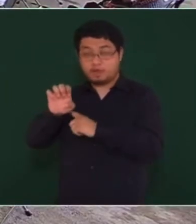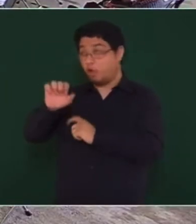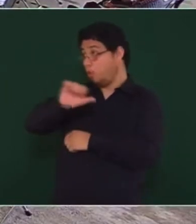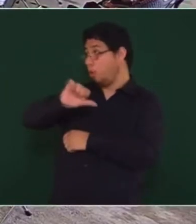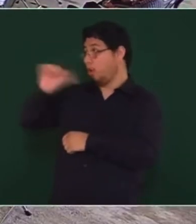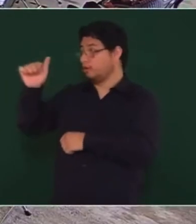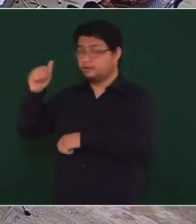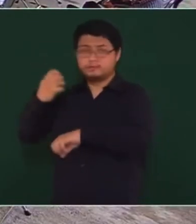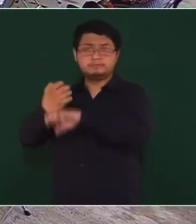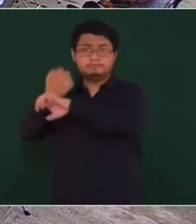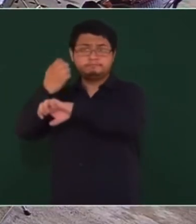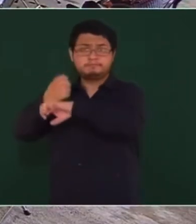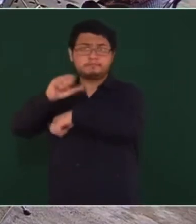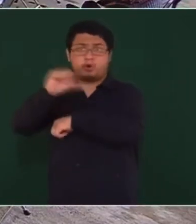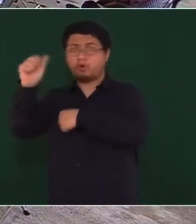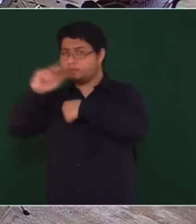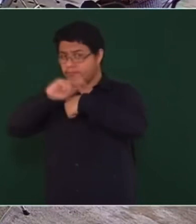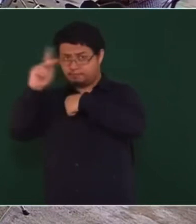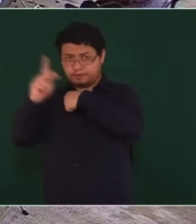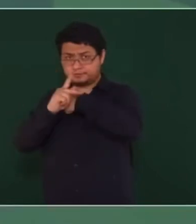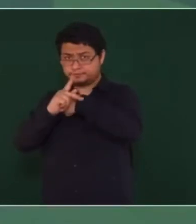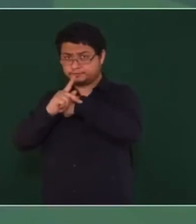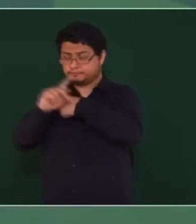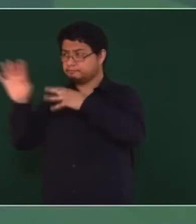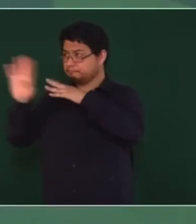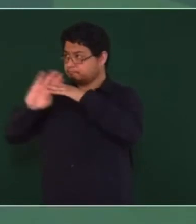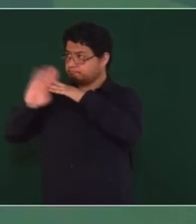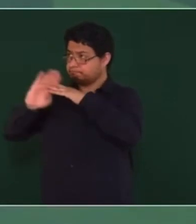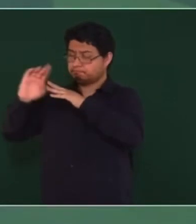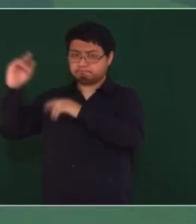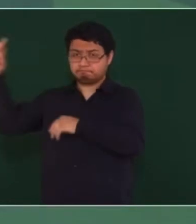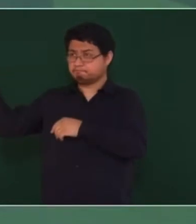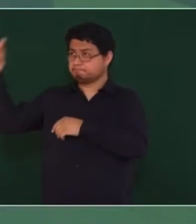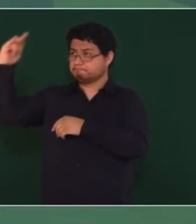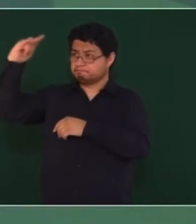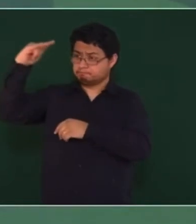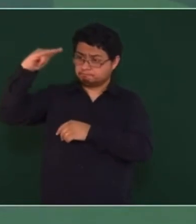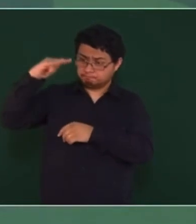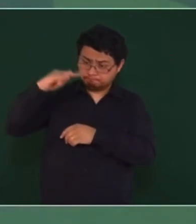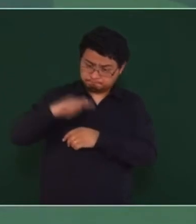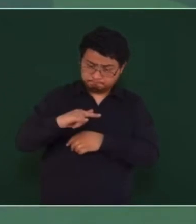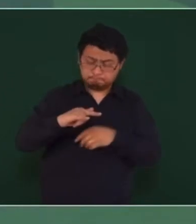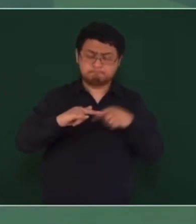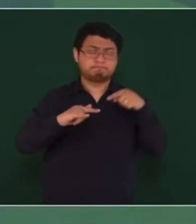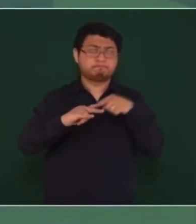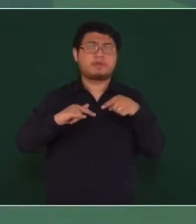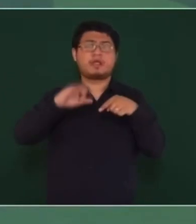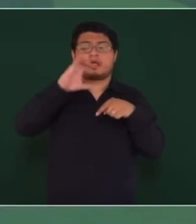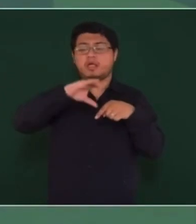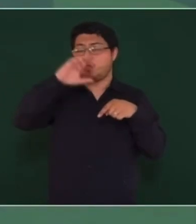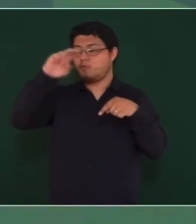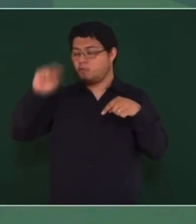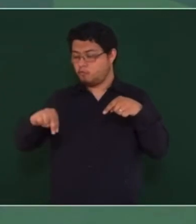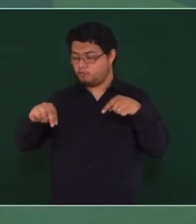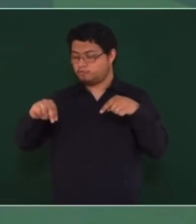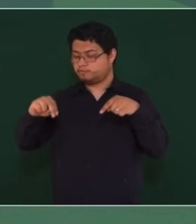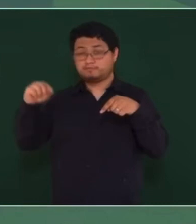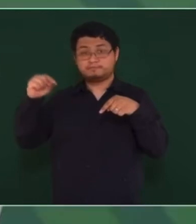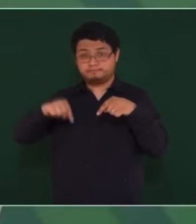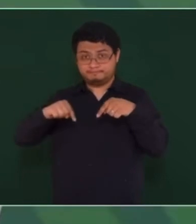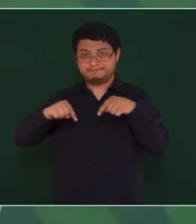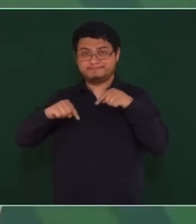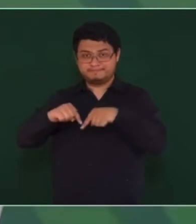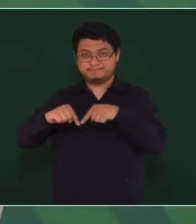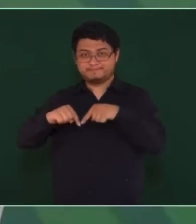puedan llegar a Cancún y